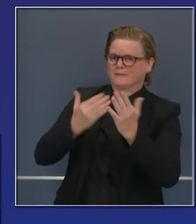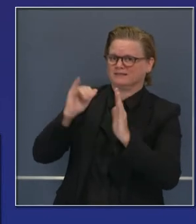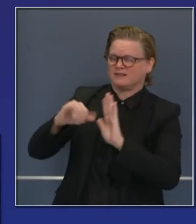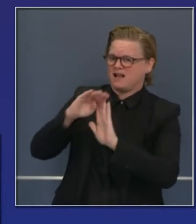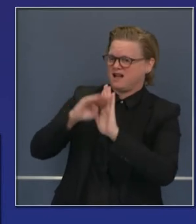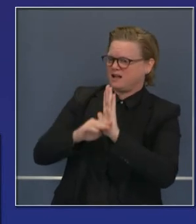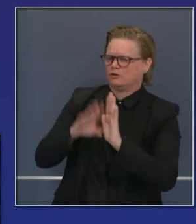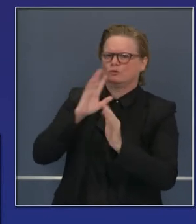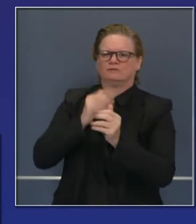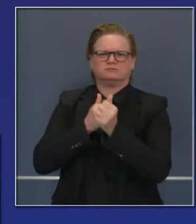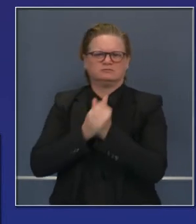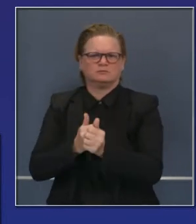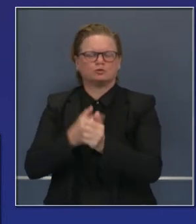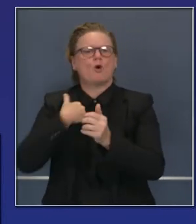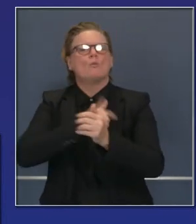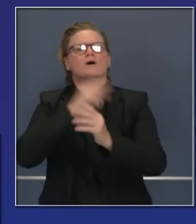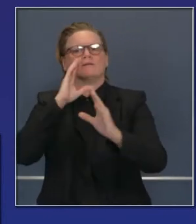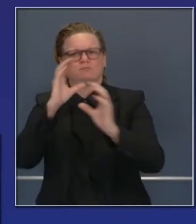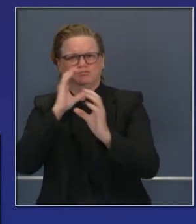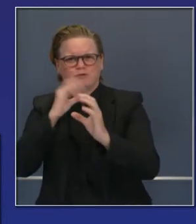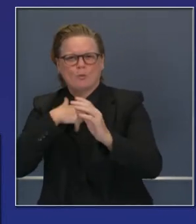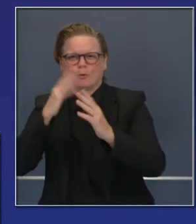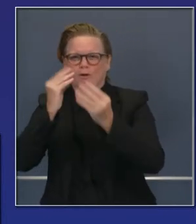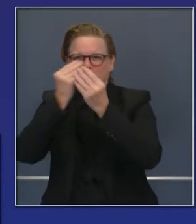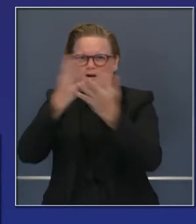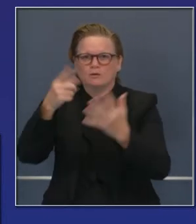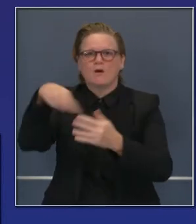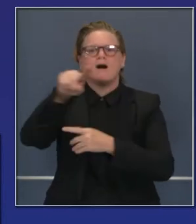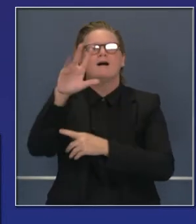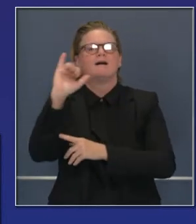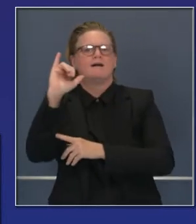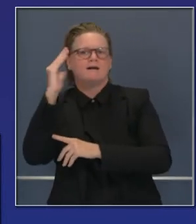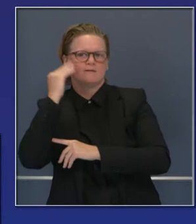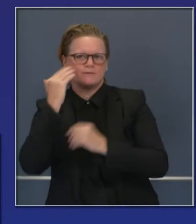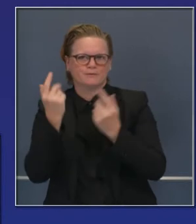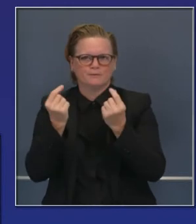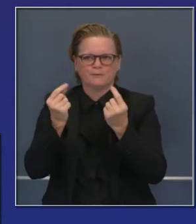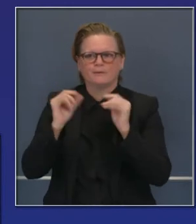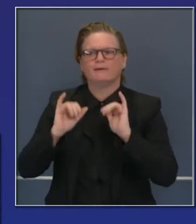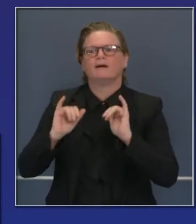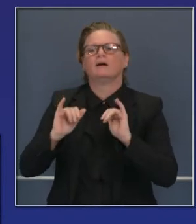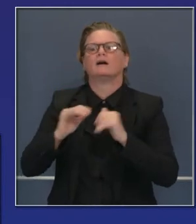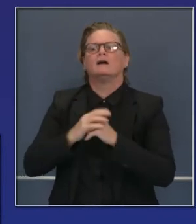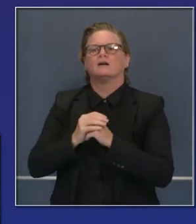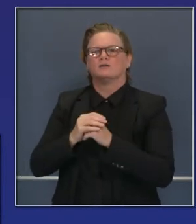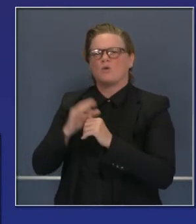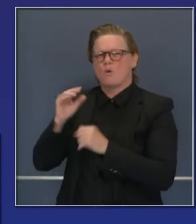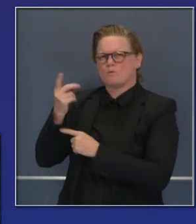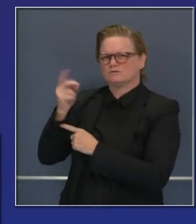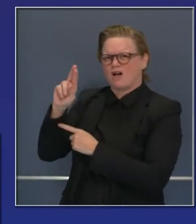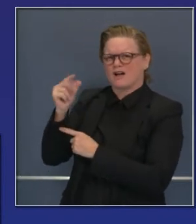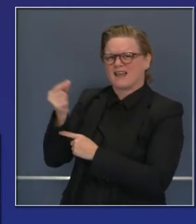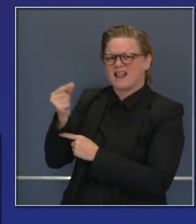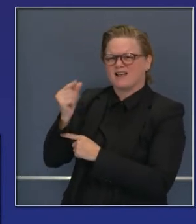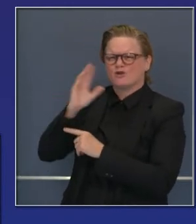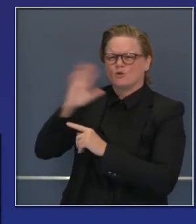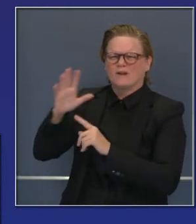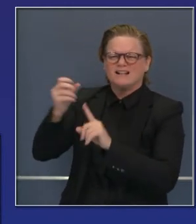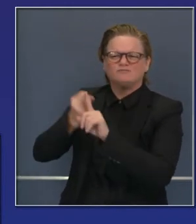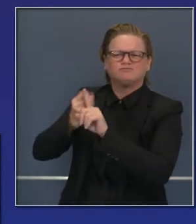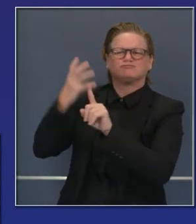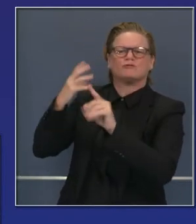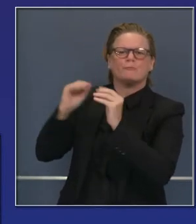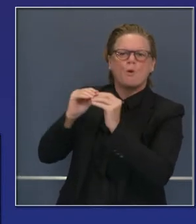comentarios adicionales de la vacuna, doctor Gally, si me hace el favor de identificar más plenamente